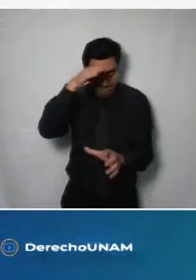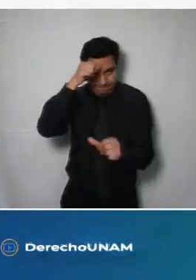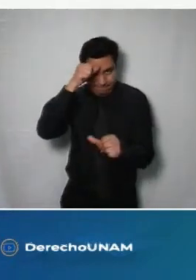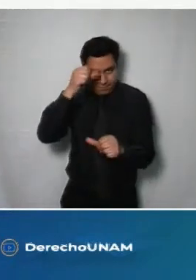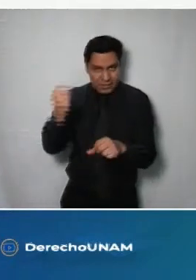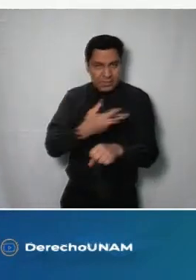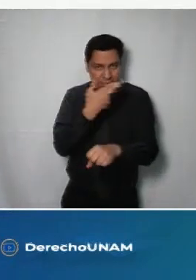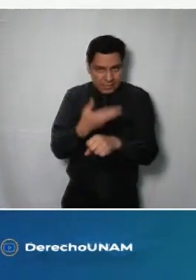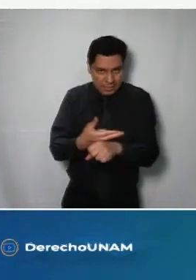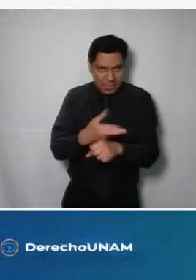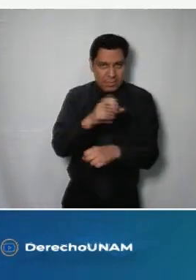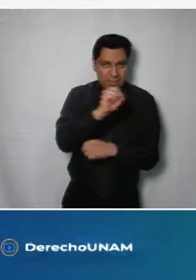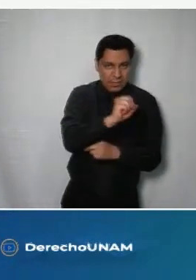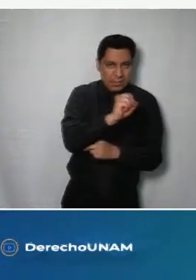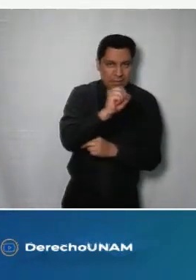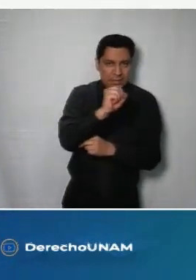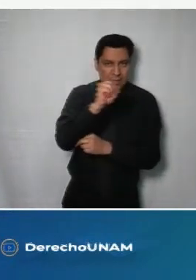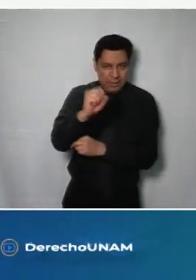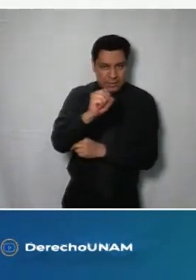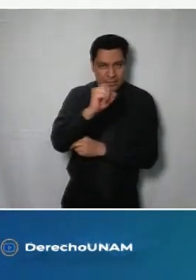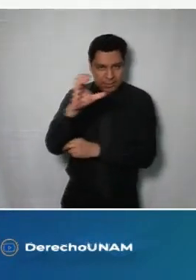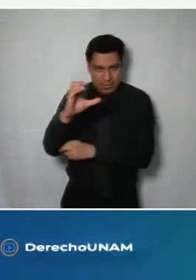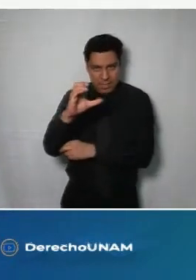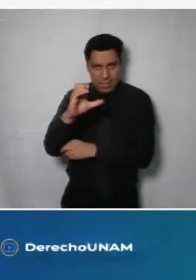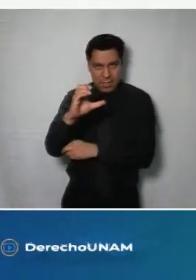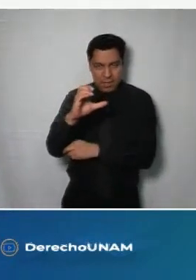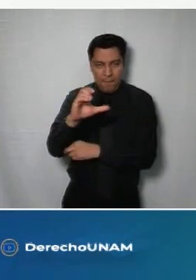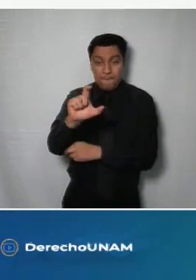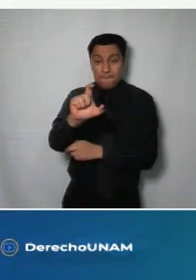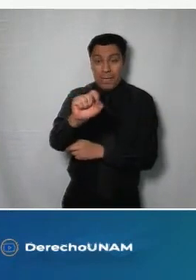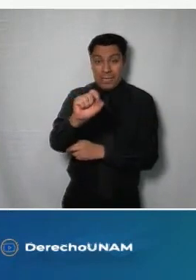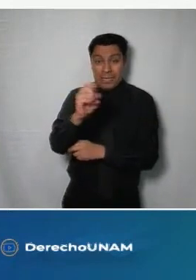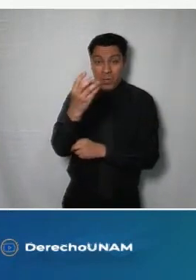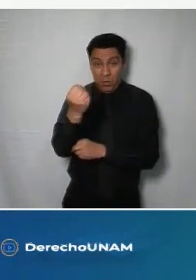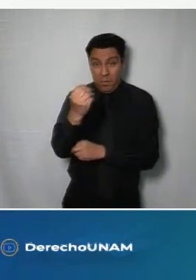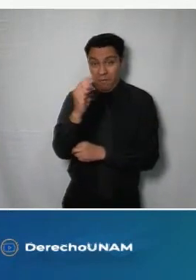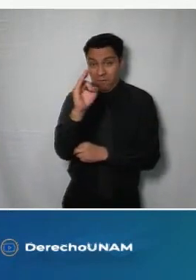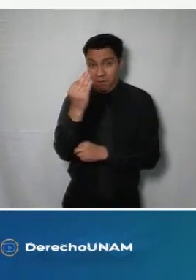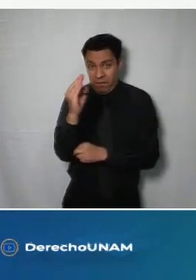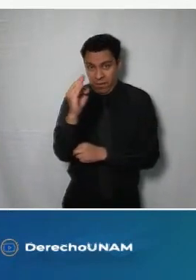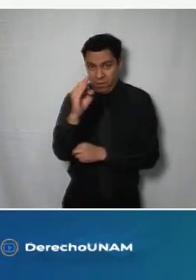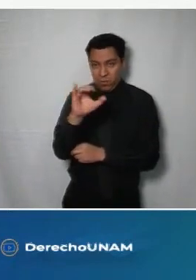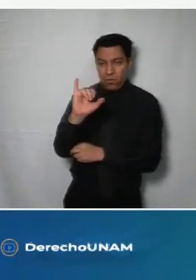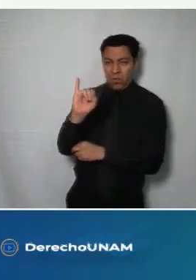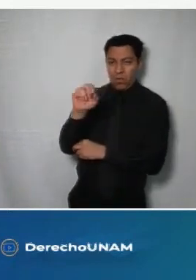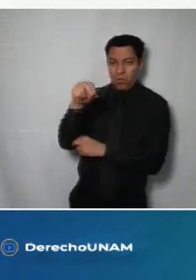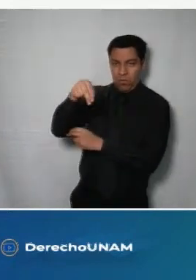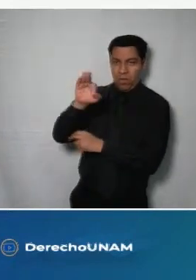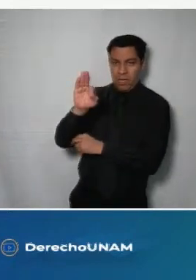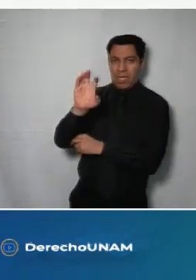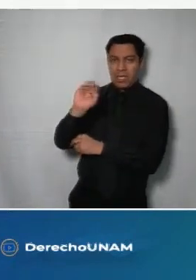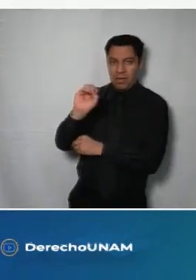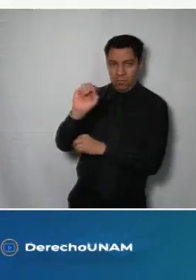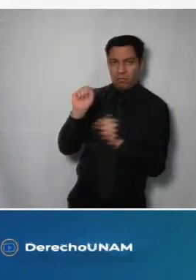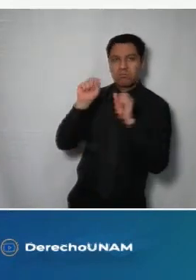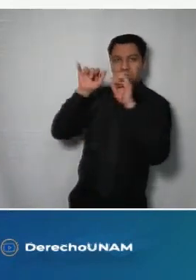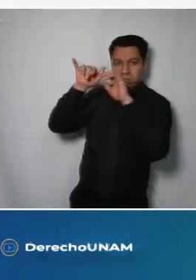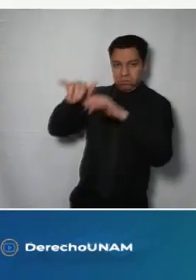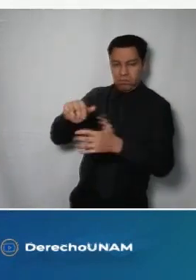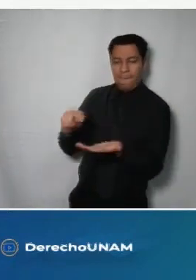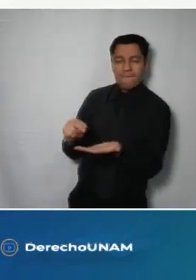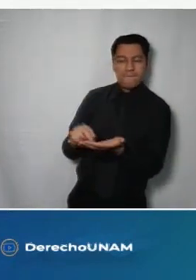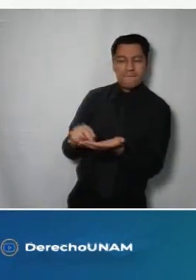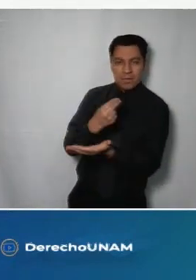con la Secretaría de Seguridad Ciudadana y el INFO el próximo 29 de febrero en el INFO de la Ciudad de México y bueno